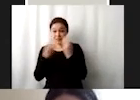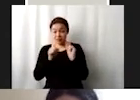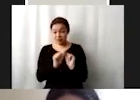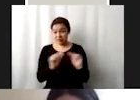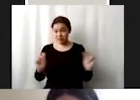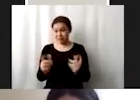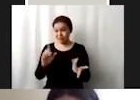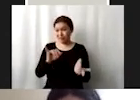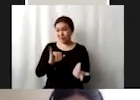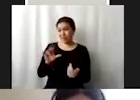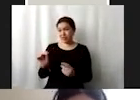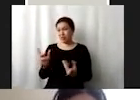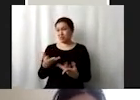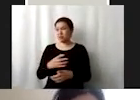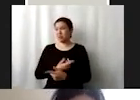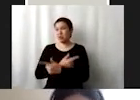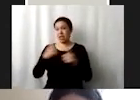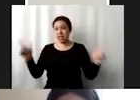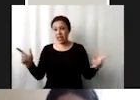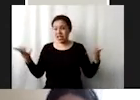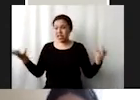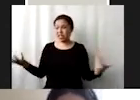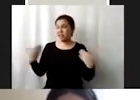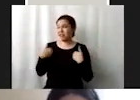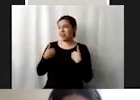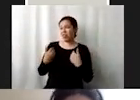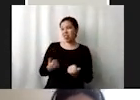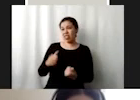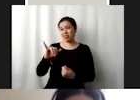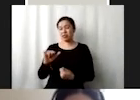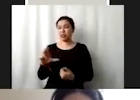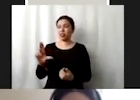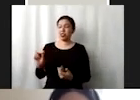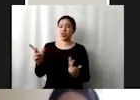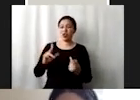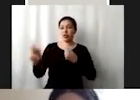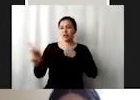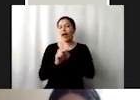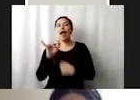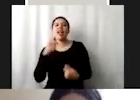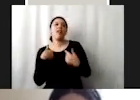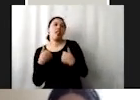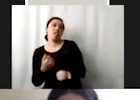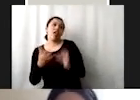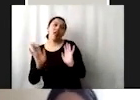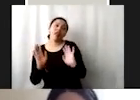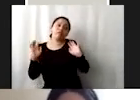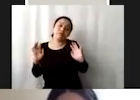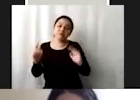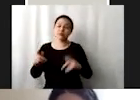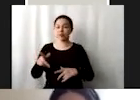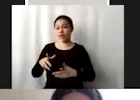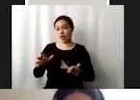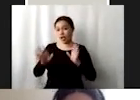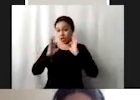súper súper abierto es súper interpretado de las formas en las que quieren los países si hay un rendimiento mínimo